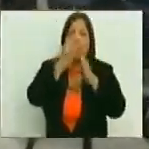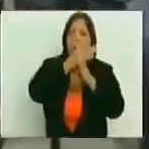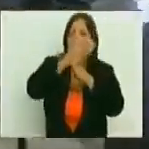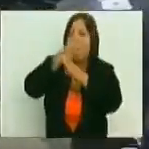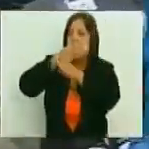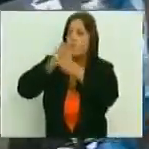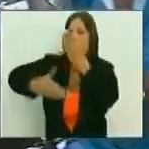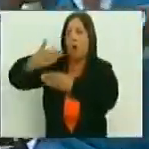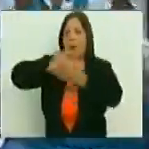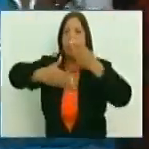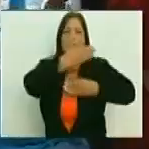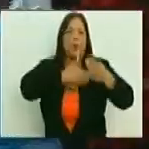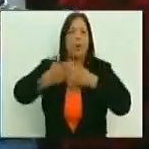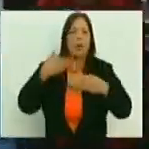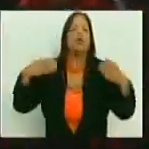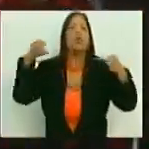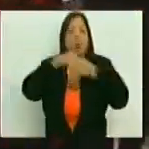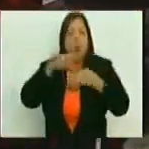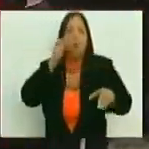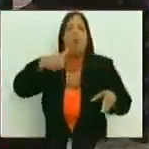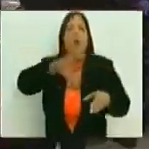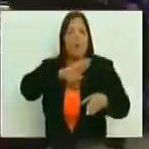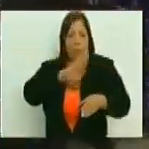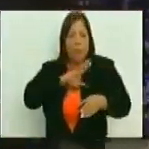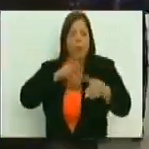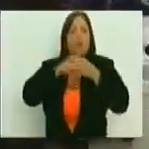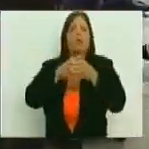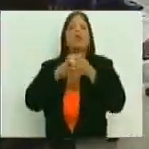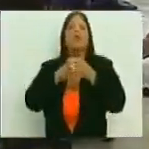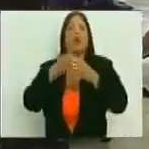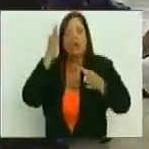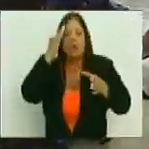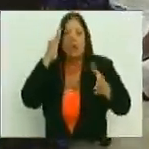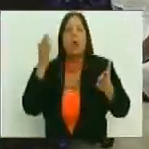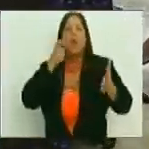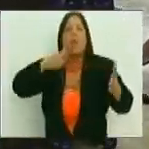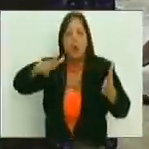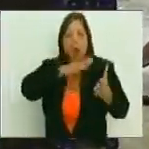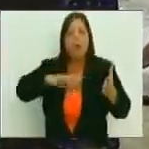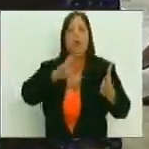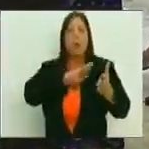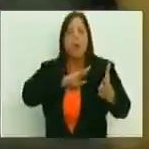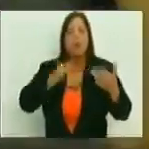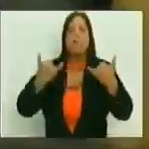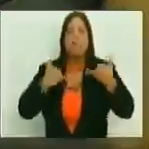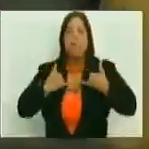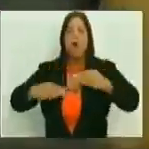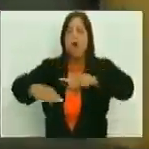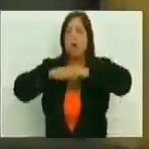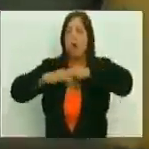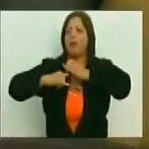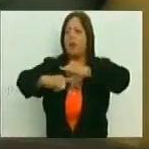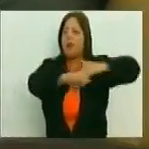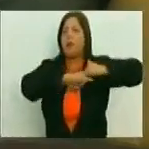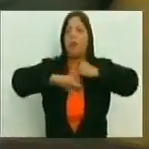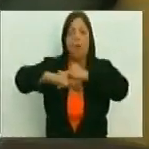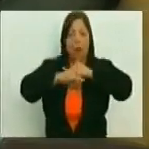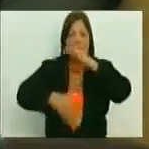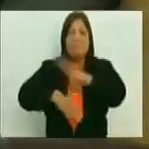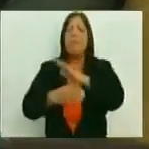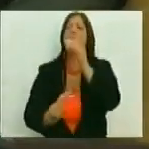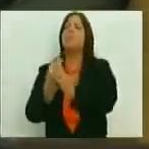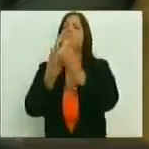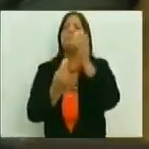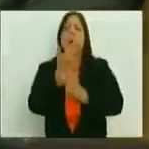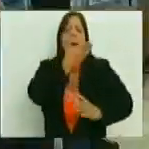cual formamos parte, del cual formamos parte, reconociéndonos como pueblo, reconociéndonos como iguales, y vamos a crear